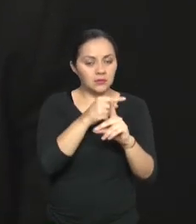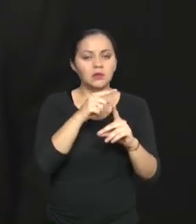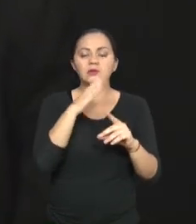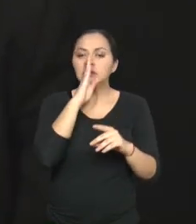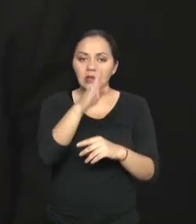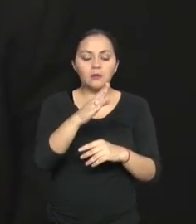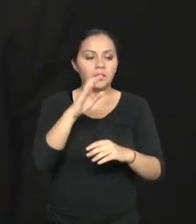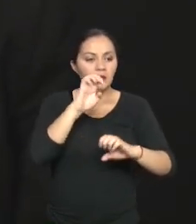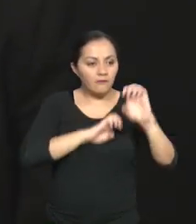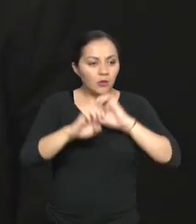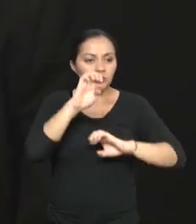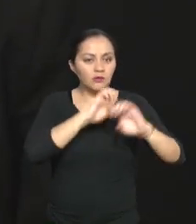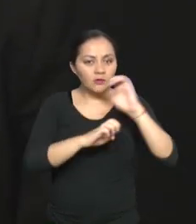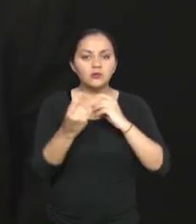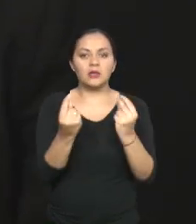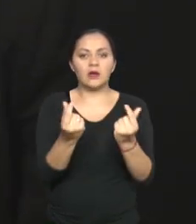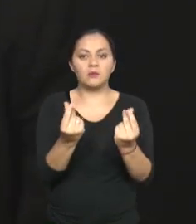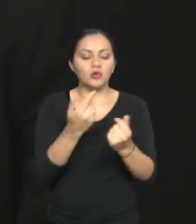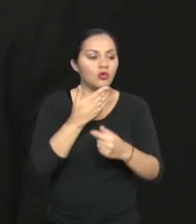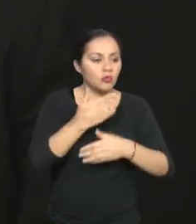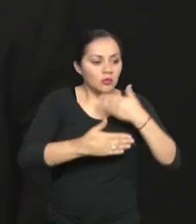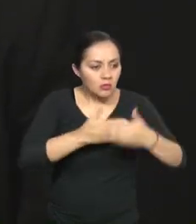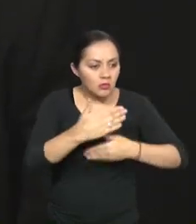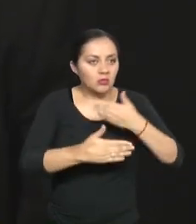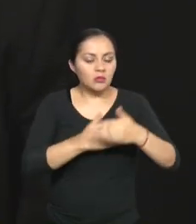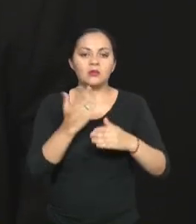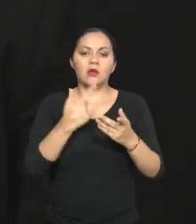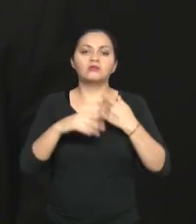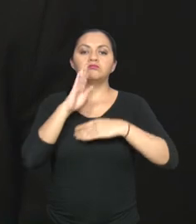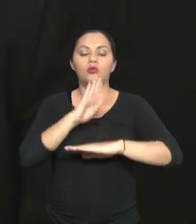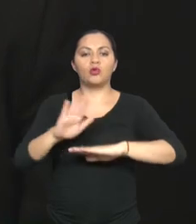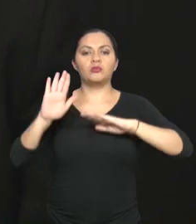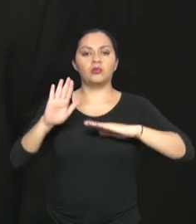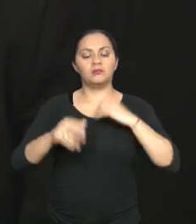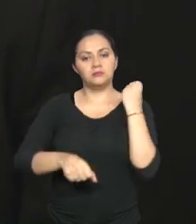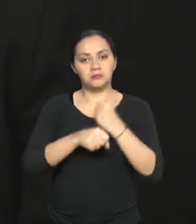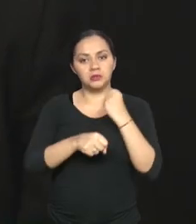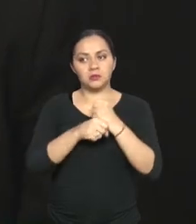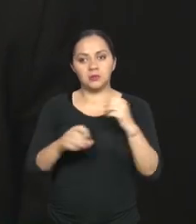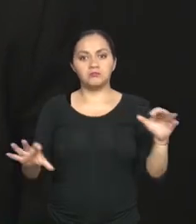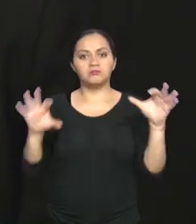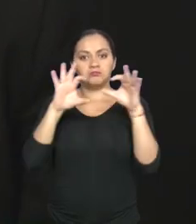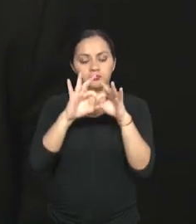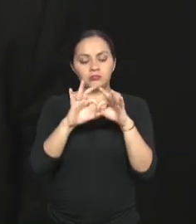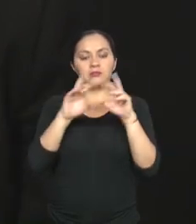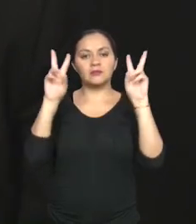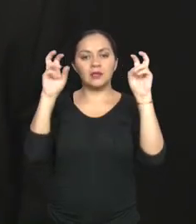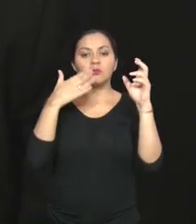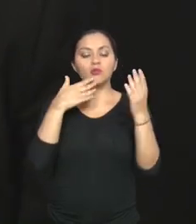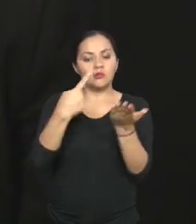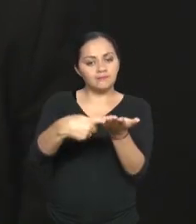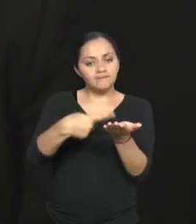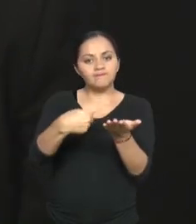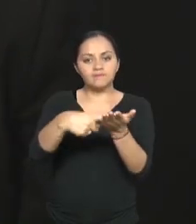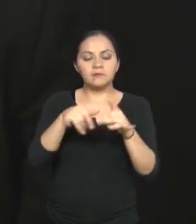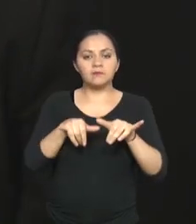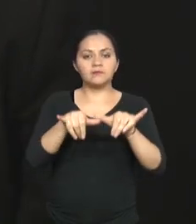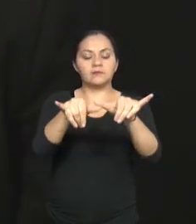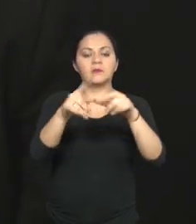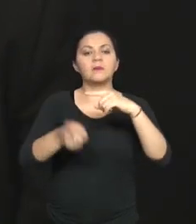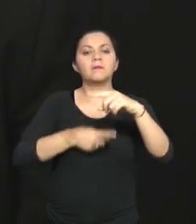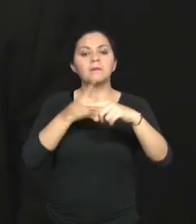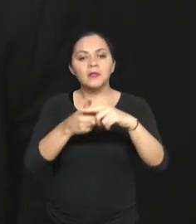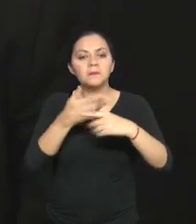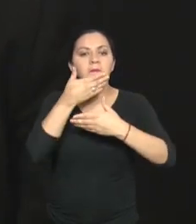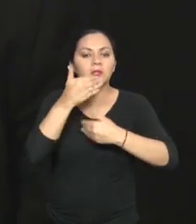periódicamente. Aceptado el compromiso de trabajar en este tema y de tratar pues de seguir buscando las